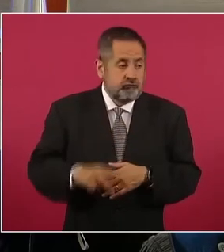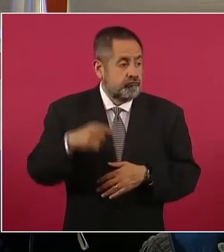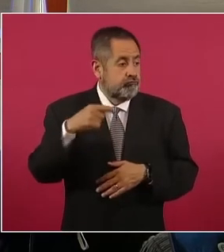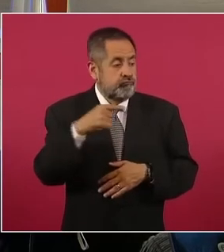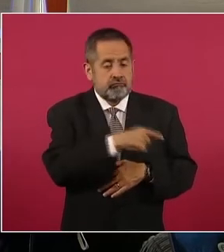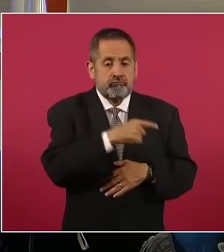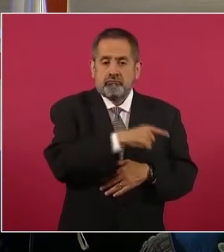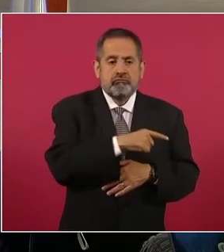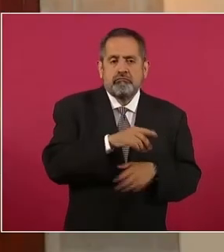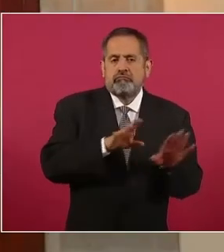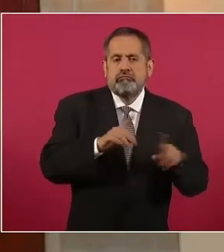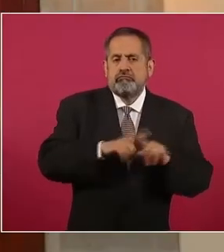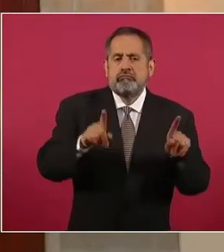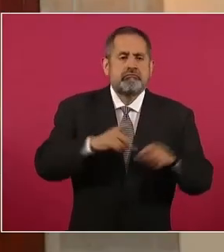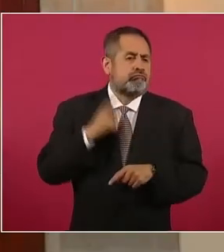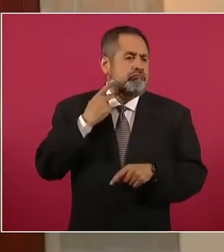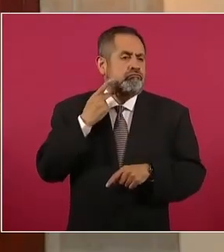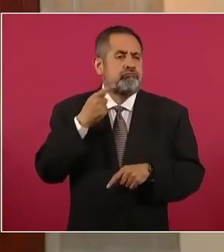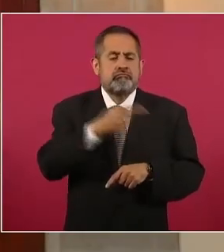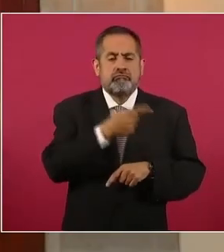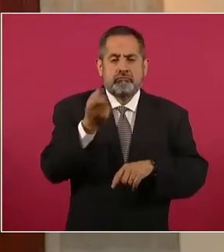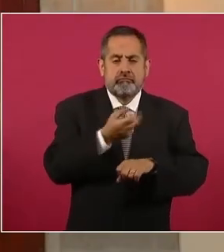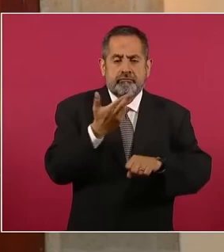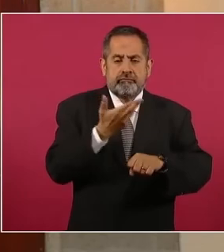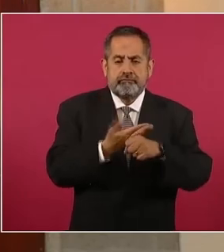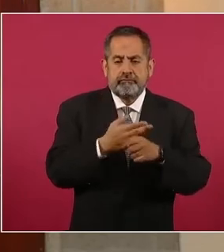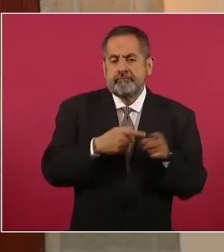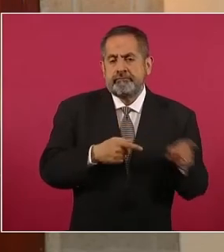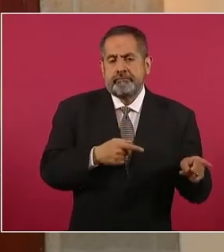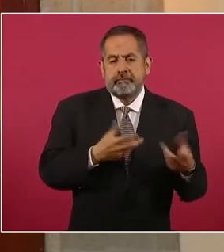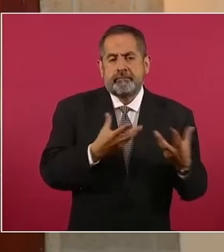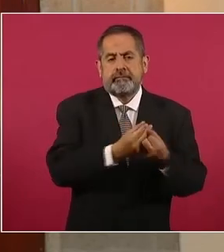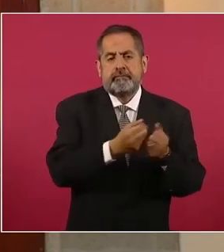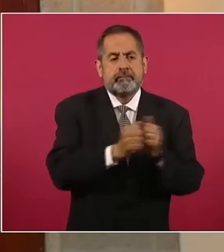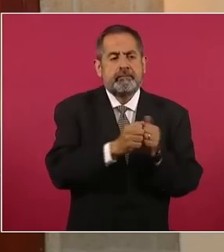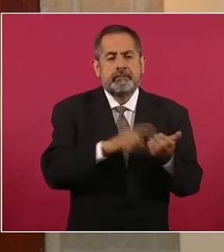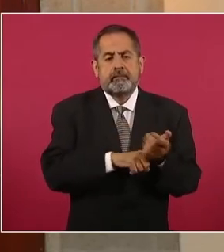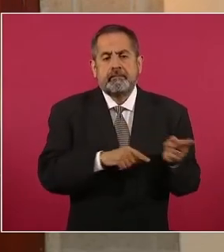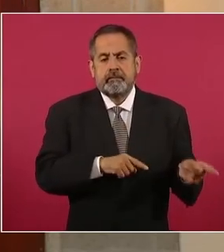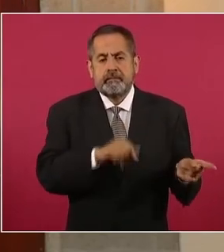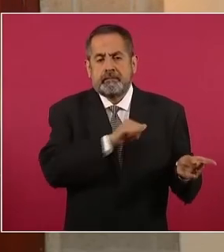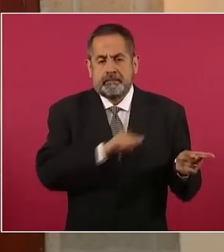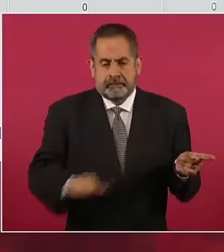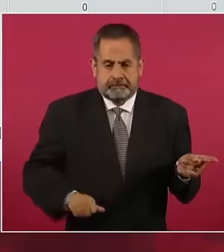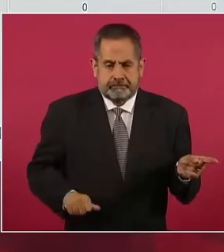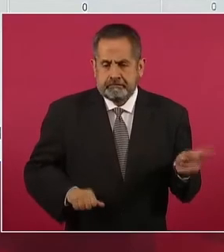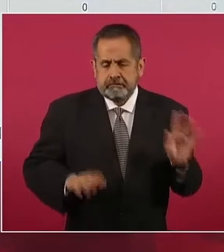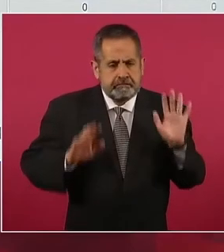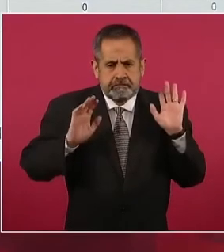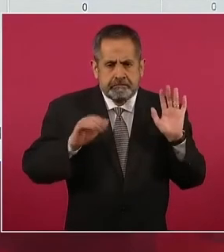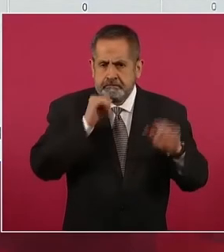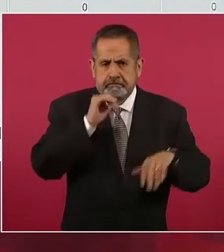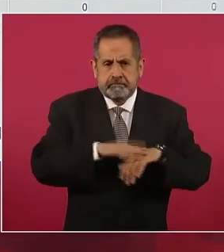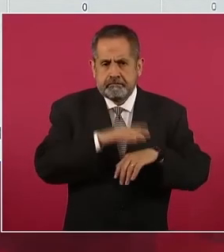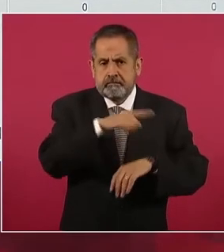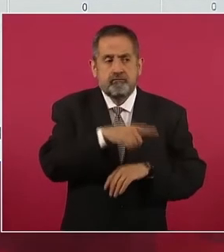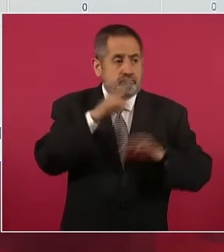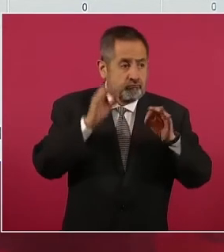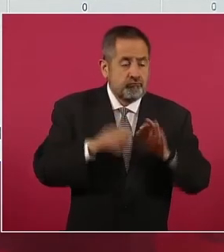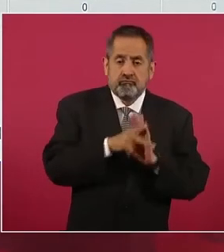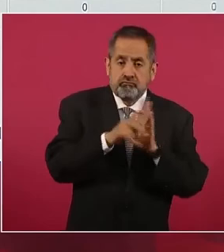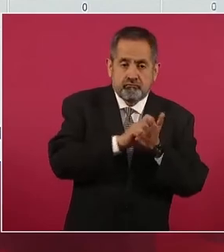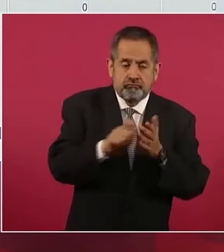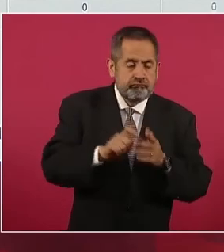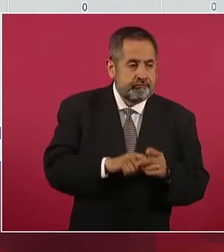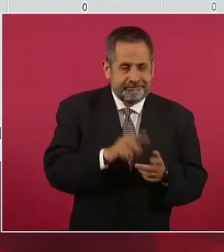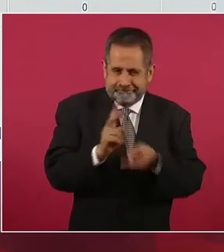políticas, había sido secretario particular del alcalde de ese municipio. Y también hablando con la